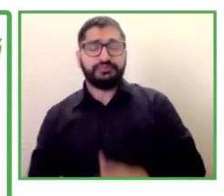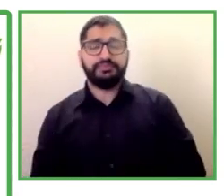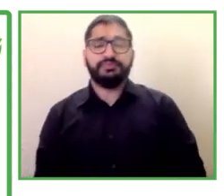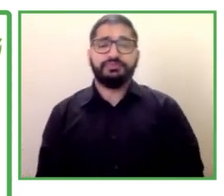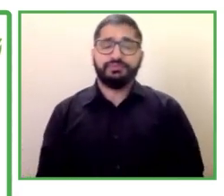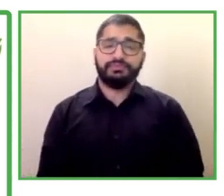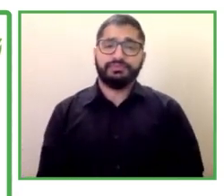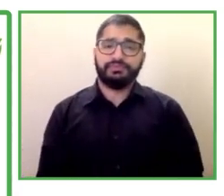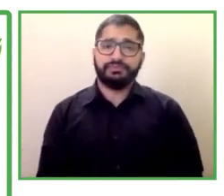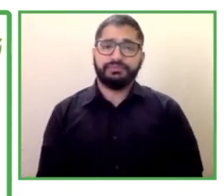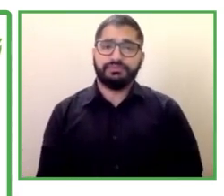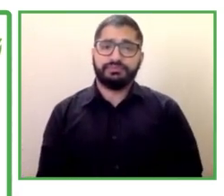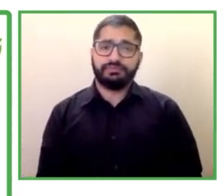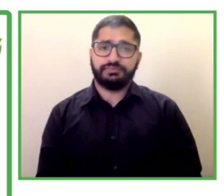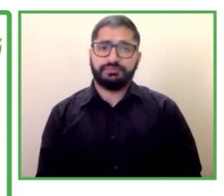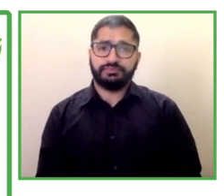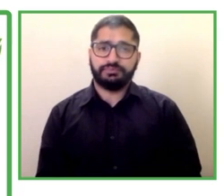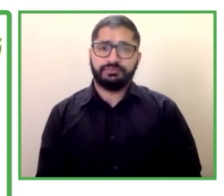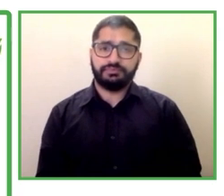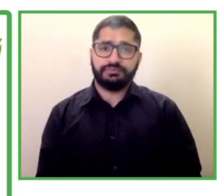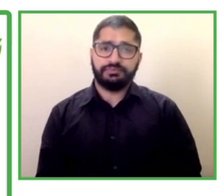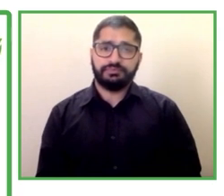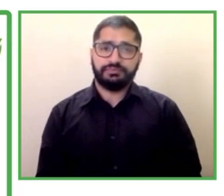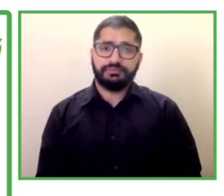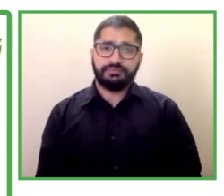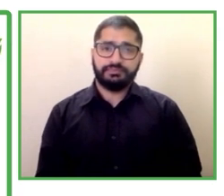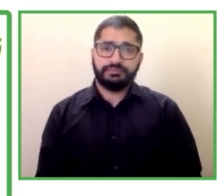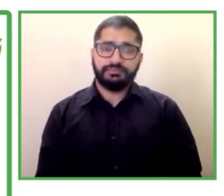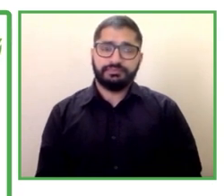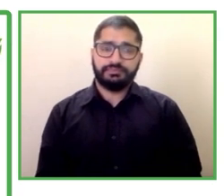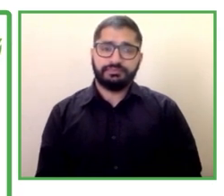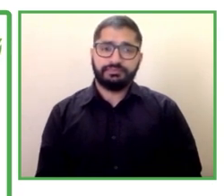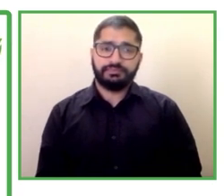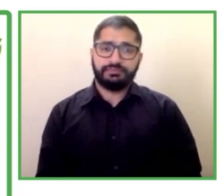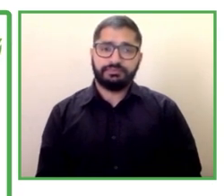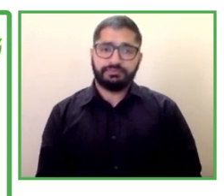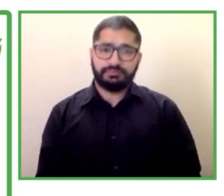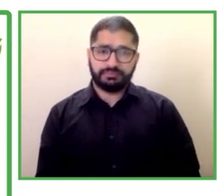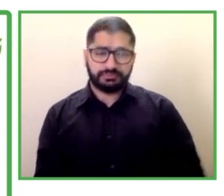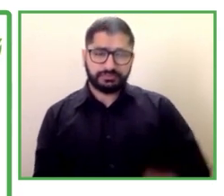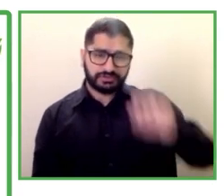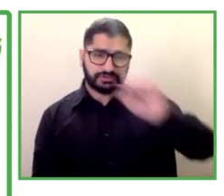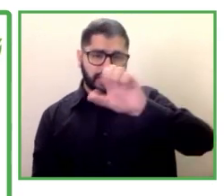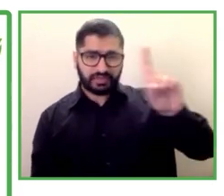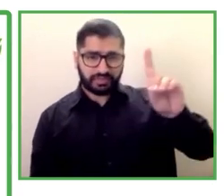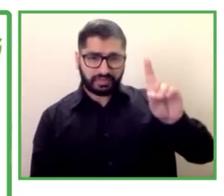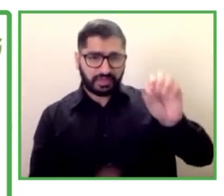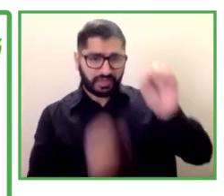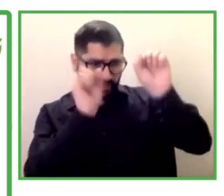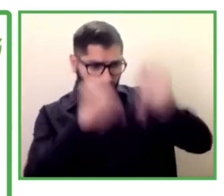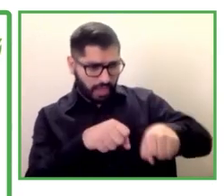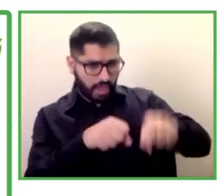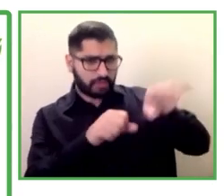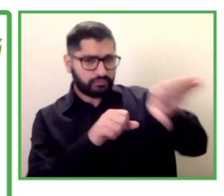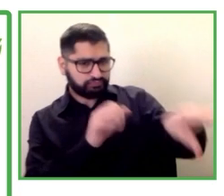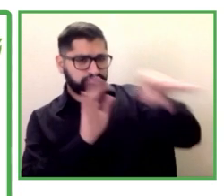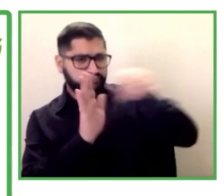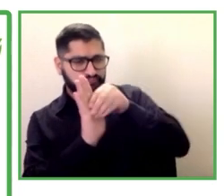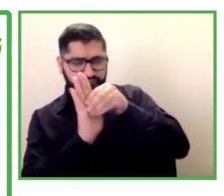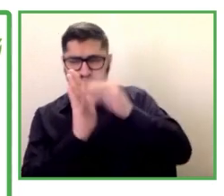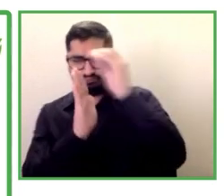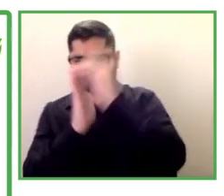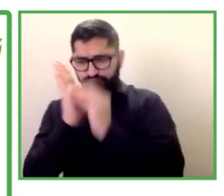SID se clasificó como un modelo para